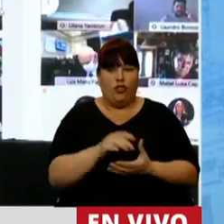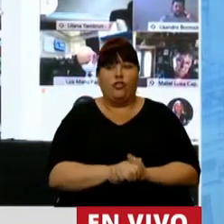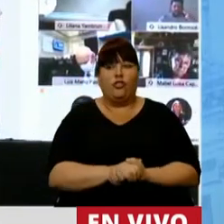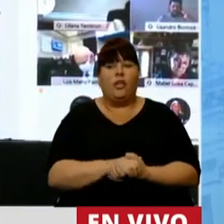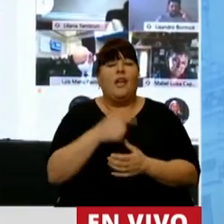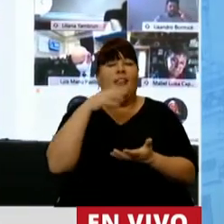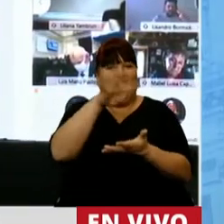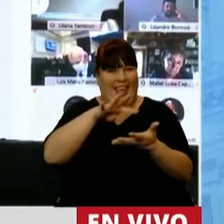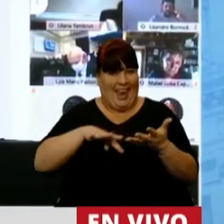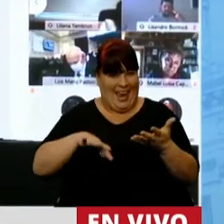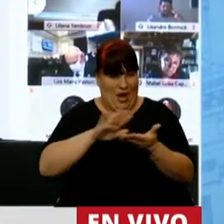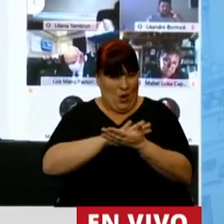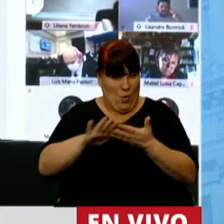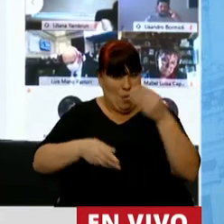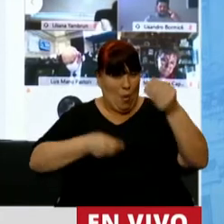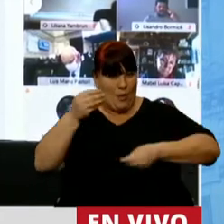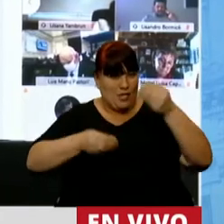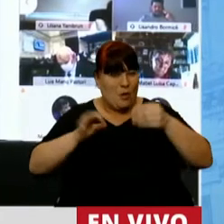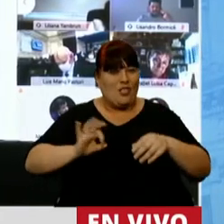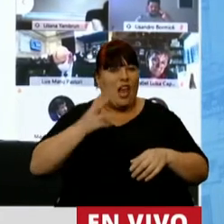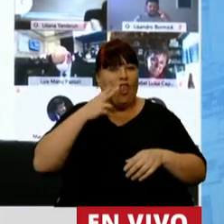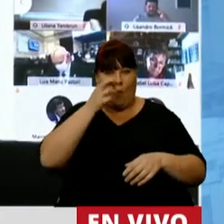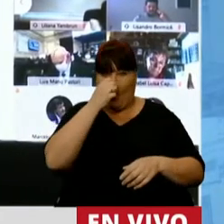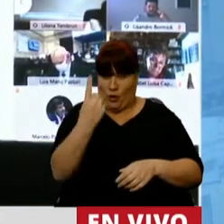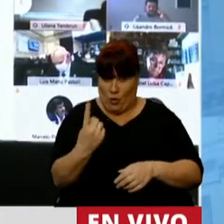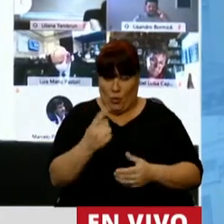de la redacción de este presupuesto para el 2021,